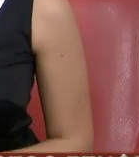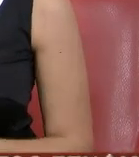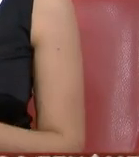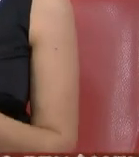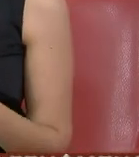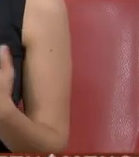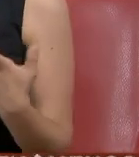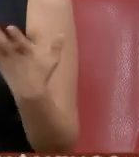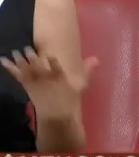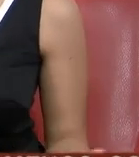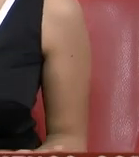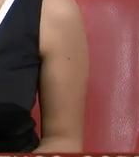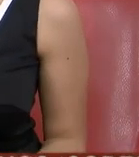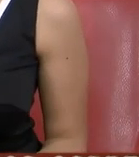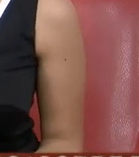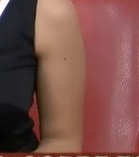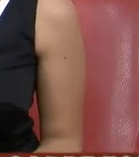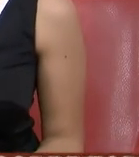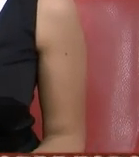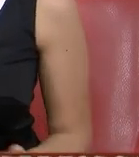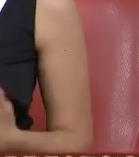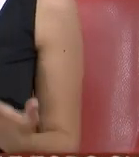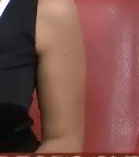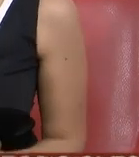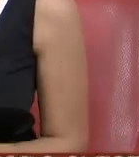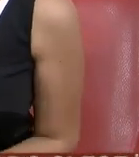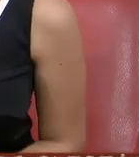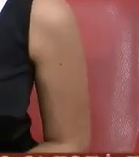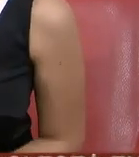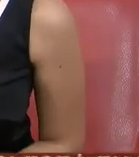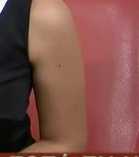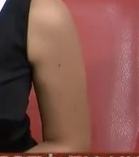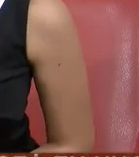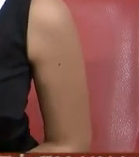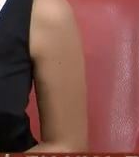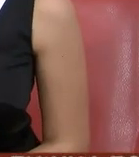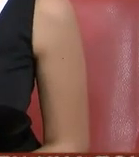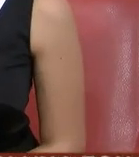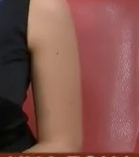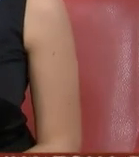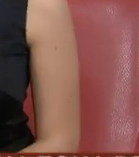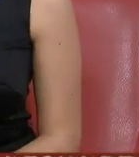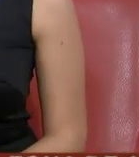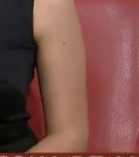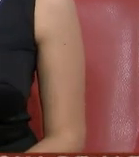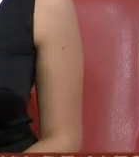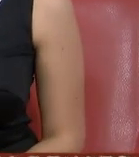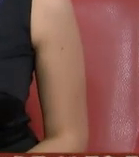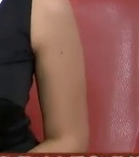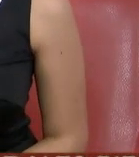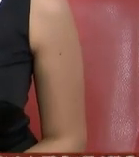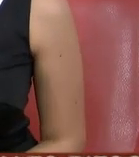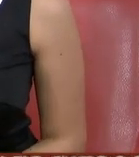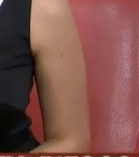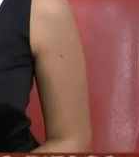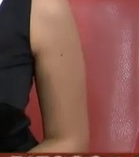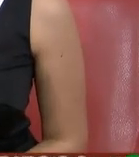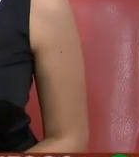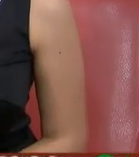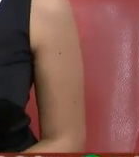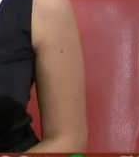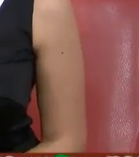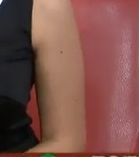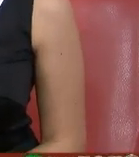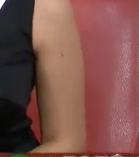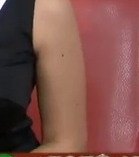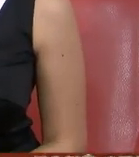emprender pues muchas aventuras espaciales en el futuro así que seguiremos muy de cerca como